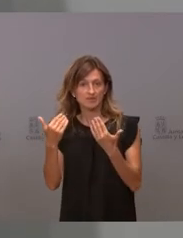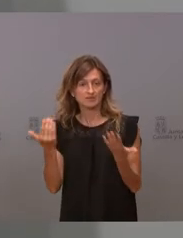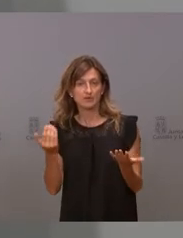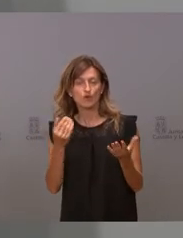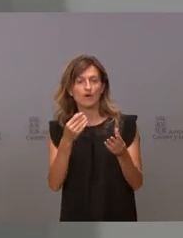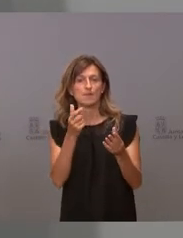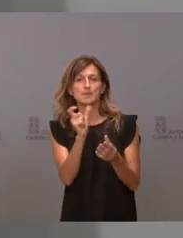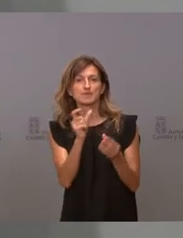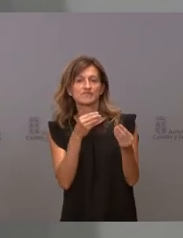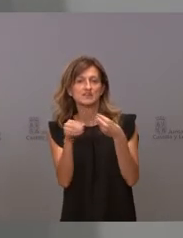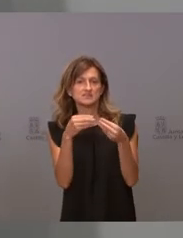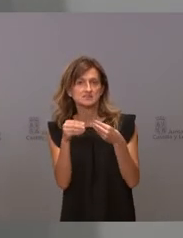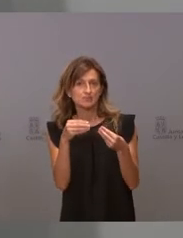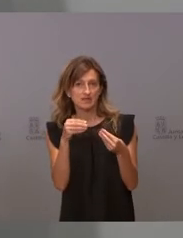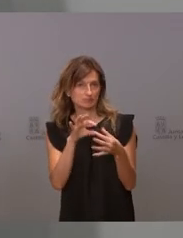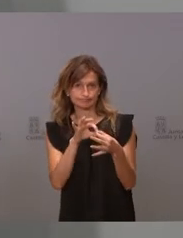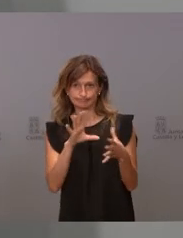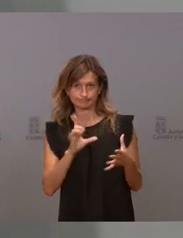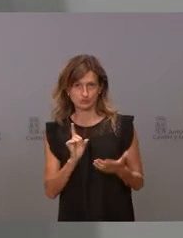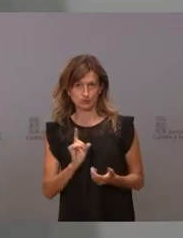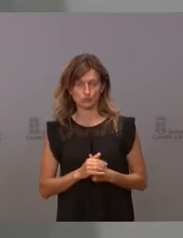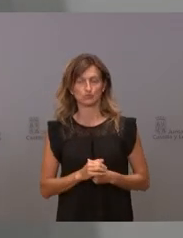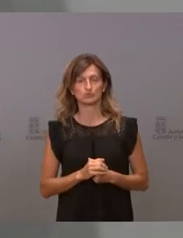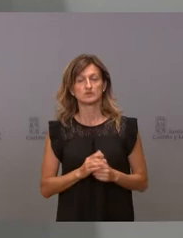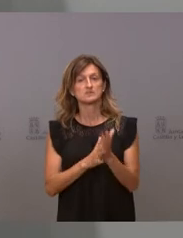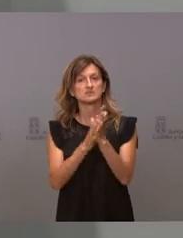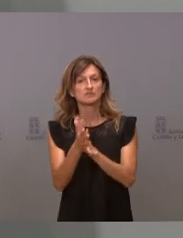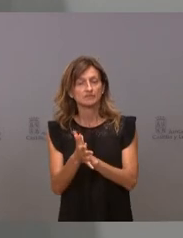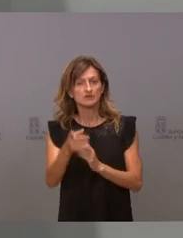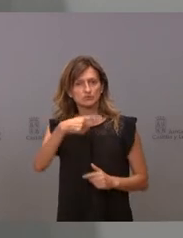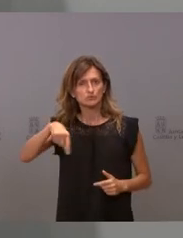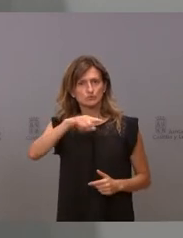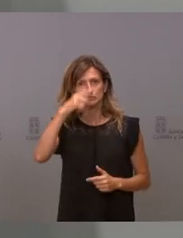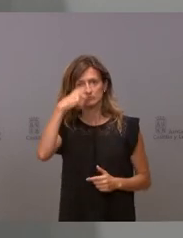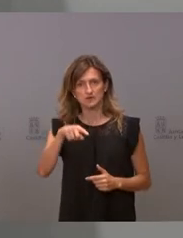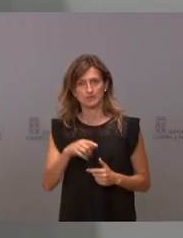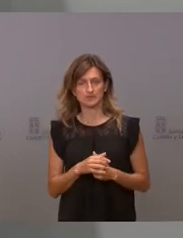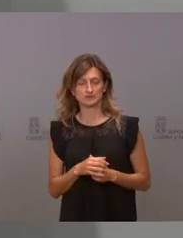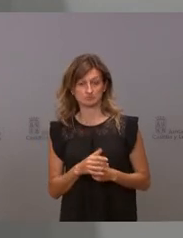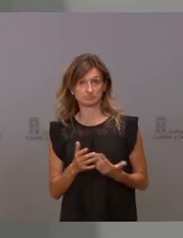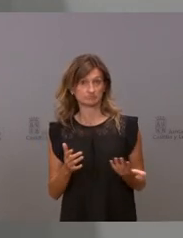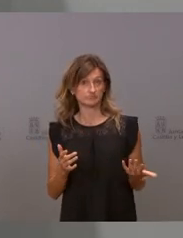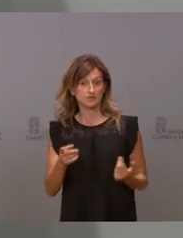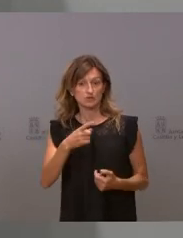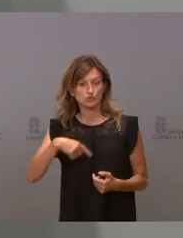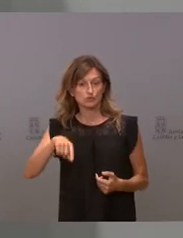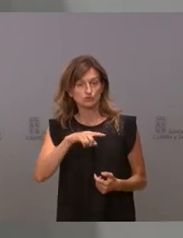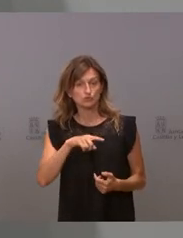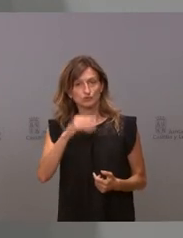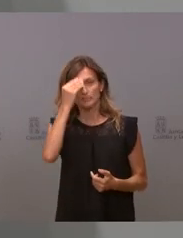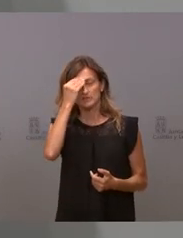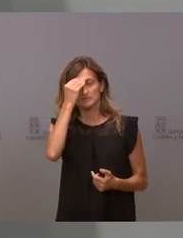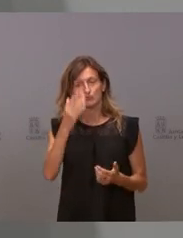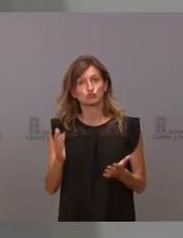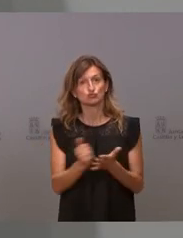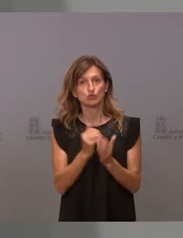flexibilidad o no. Se trata de que saben todos que nosotros somos de la consideración que todos somos